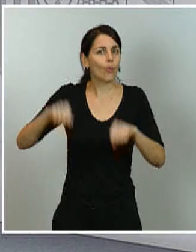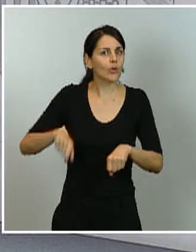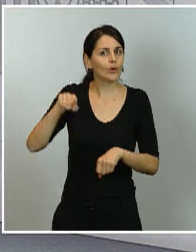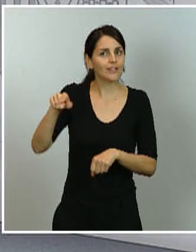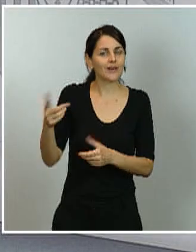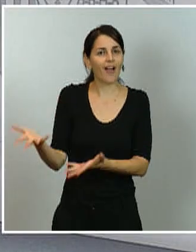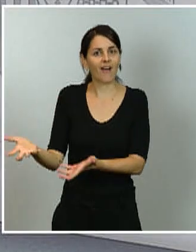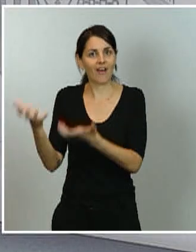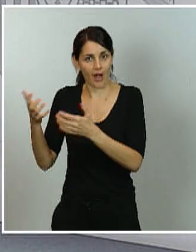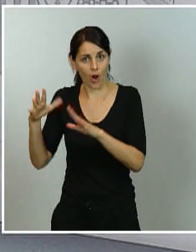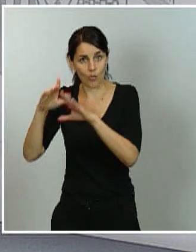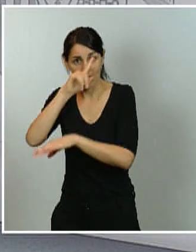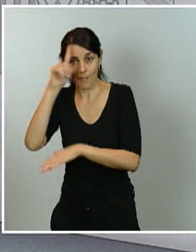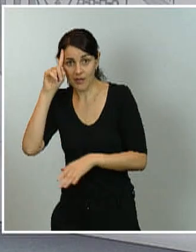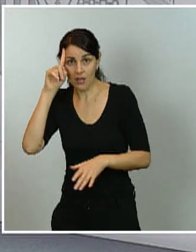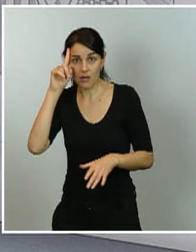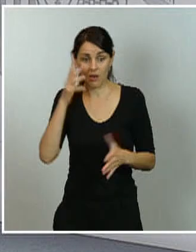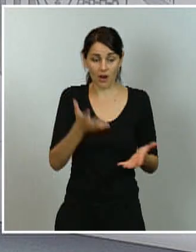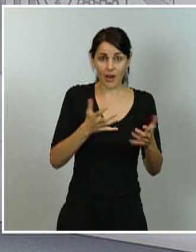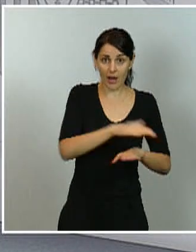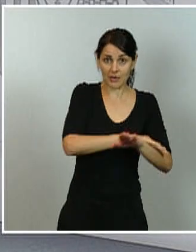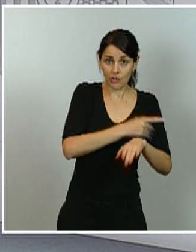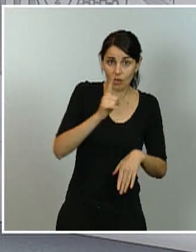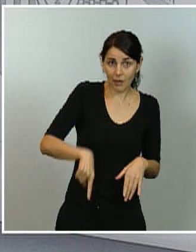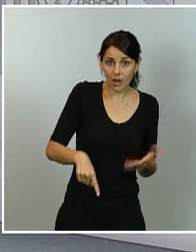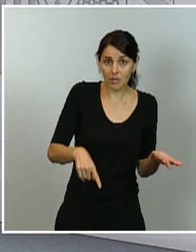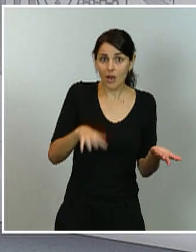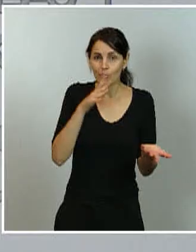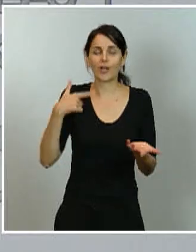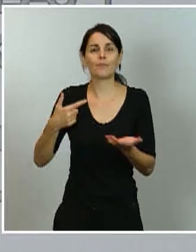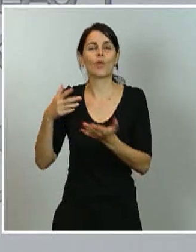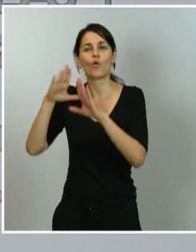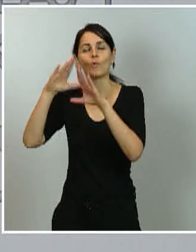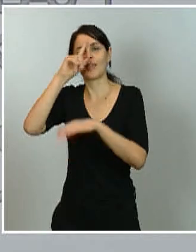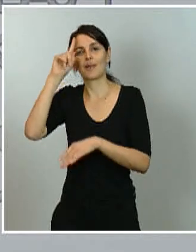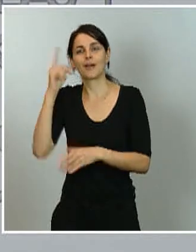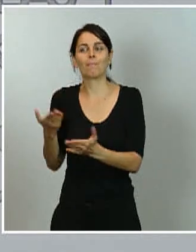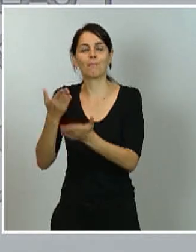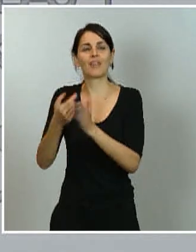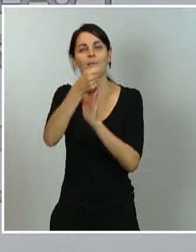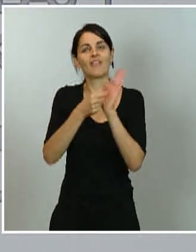criterio de que haya una misma medida para todas las comunidades? Gracias. Bueno, yo, en fin,